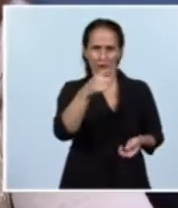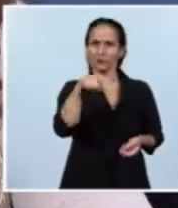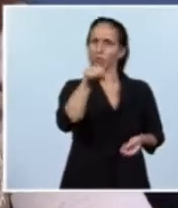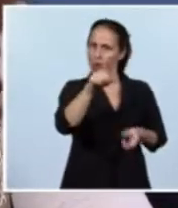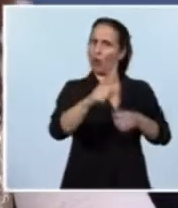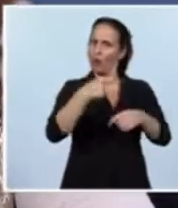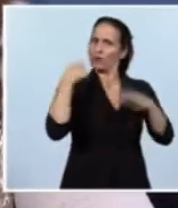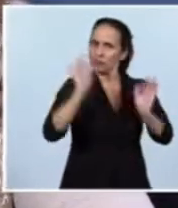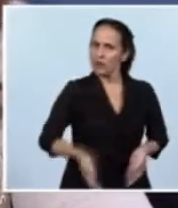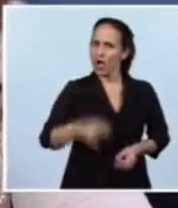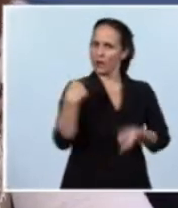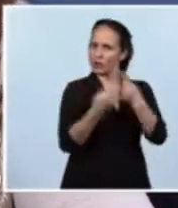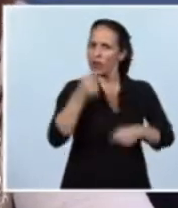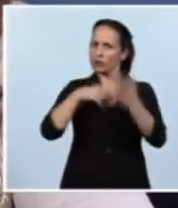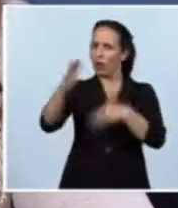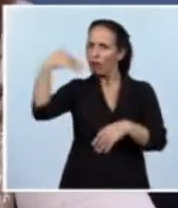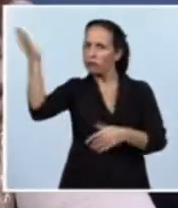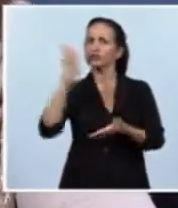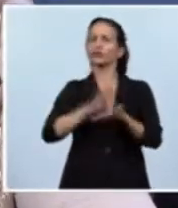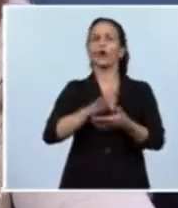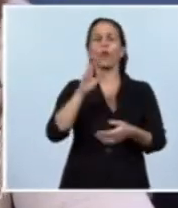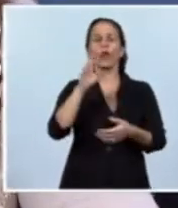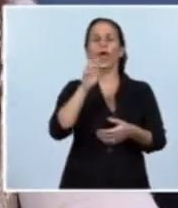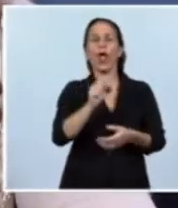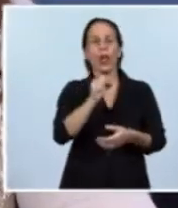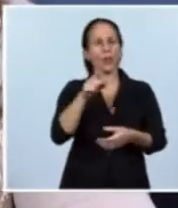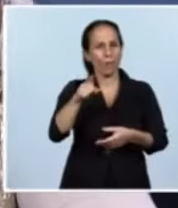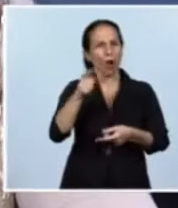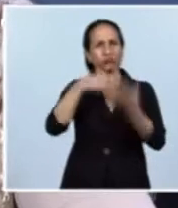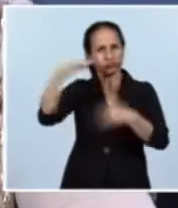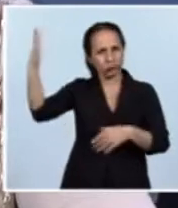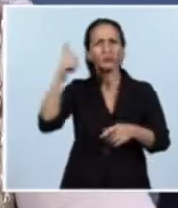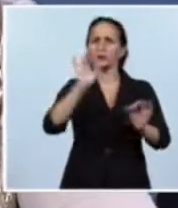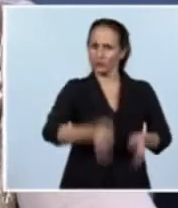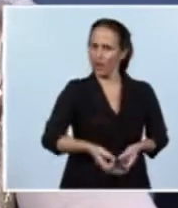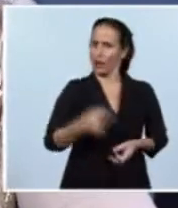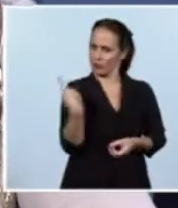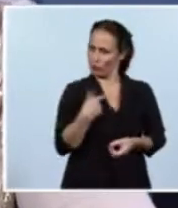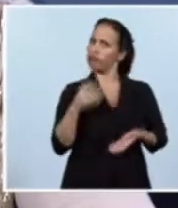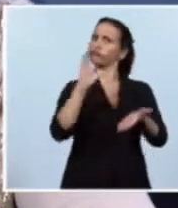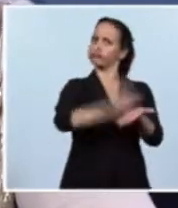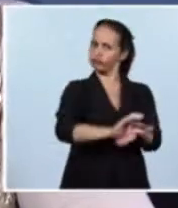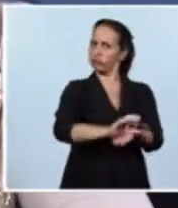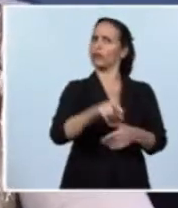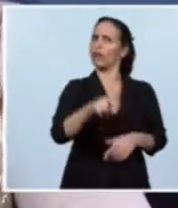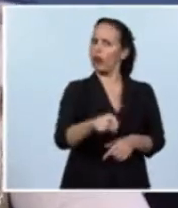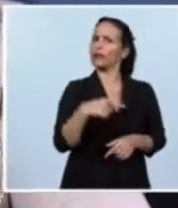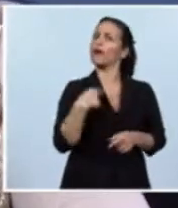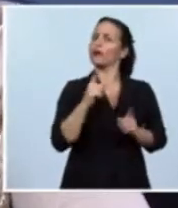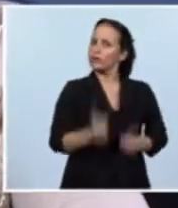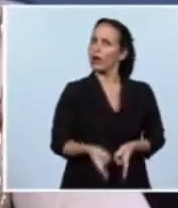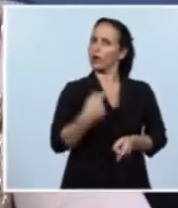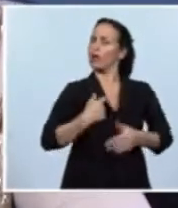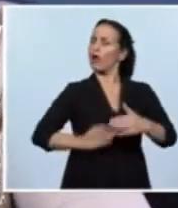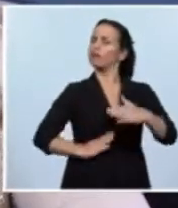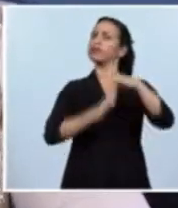exportadores y productores de jugos de limón. Bueno, estamos invirtiendo y estamos siguiendo liderando